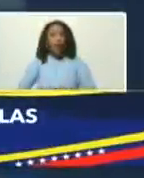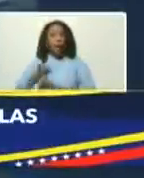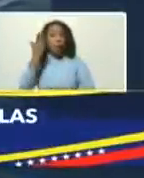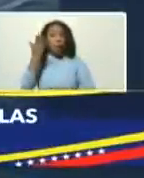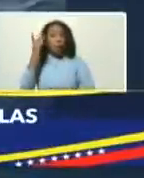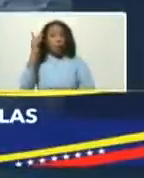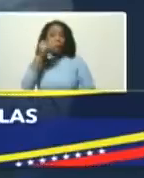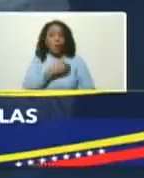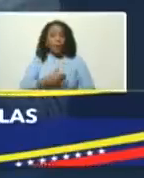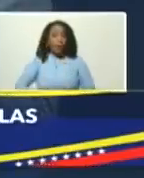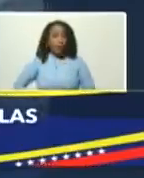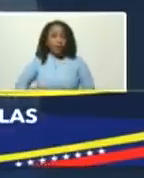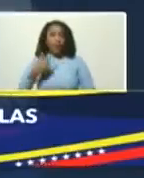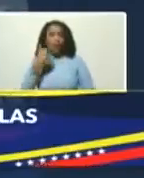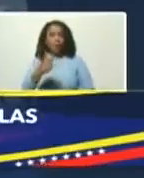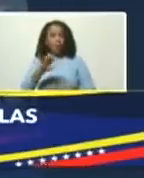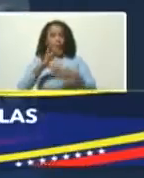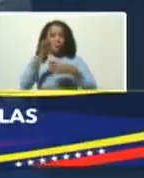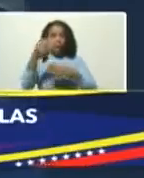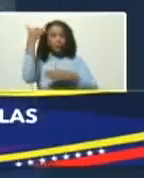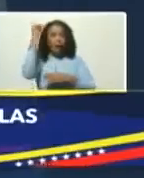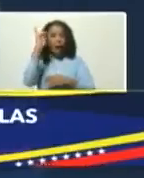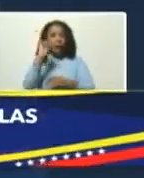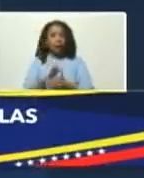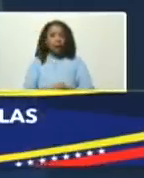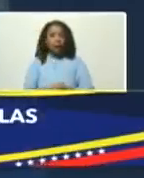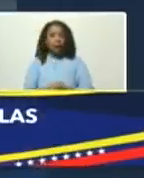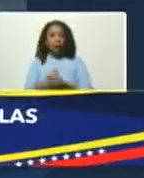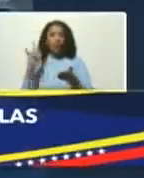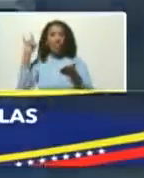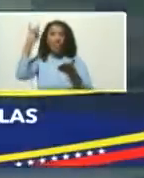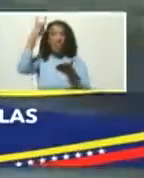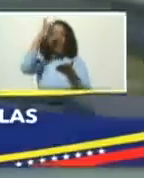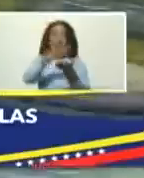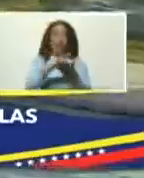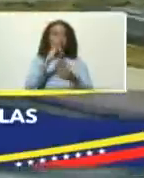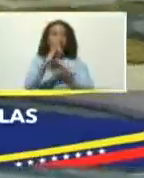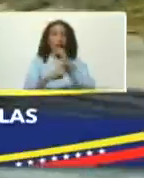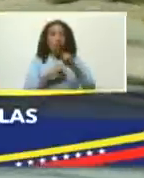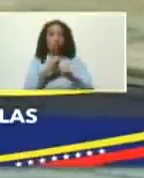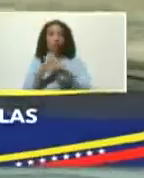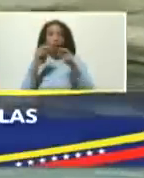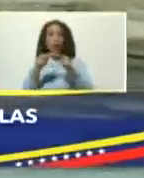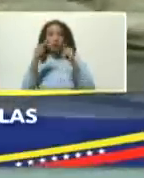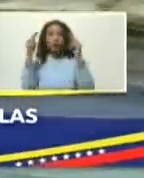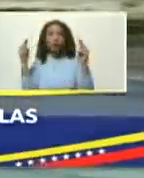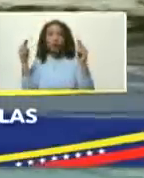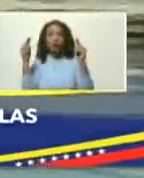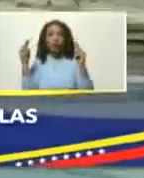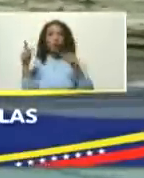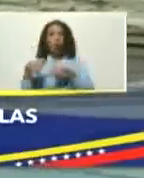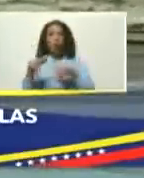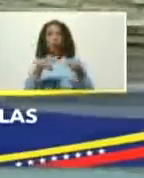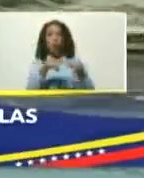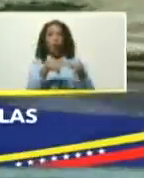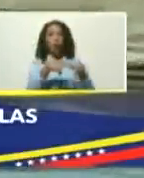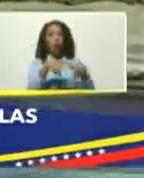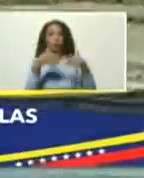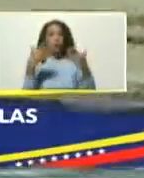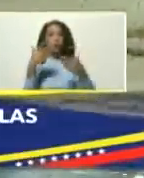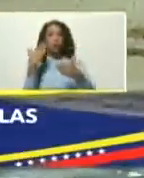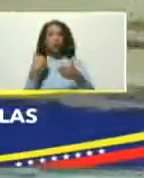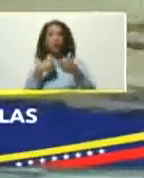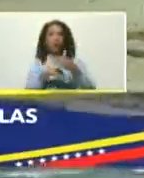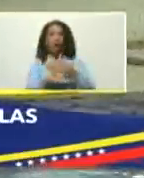también presidente que la isla contará con un aeropuerto internacional un puerto que va a ser destino de los cruceros que van